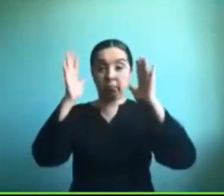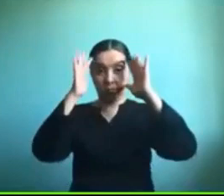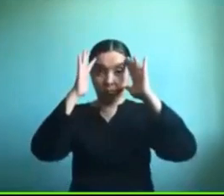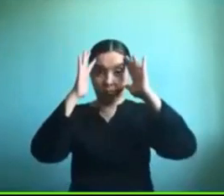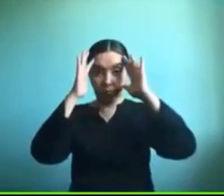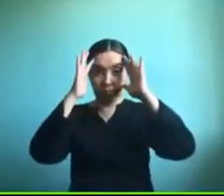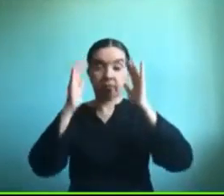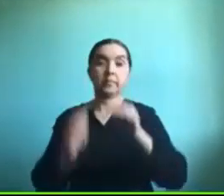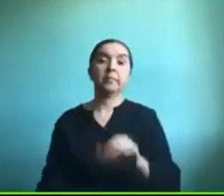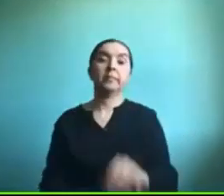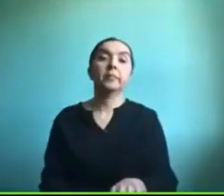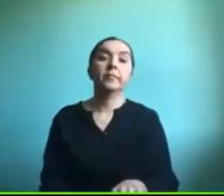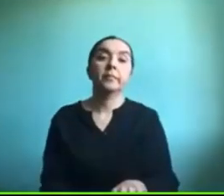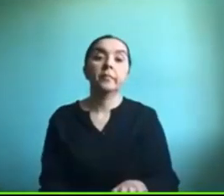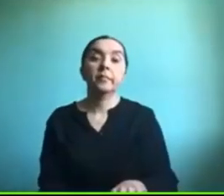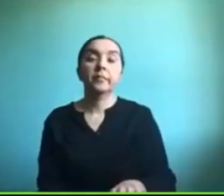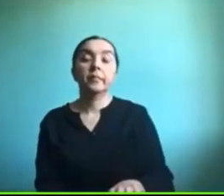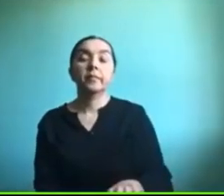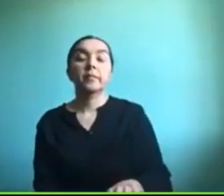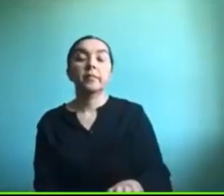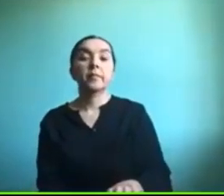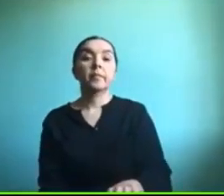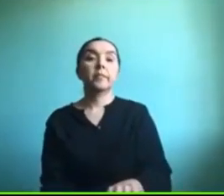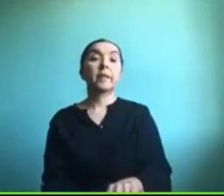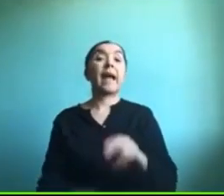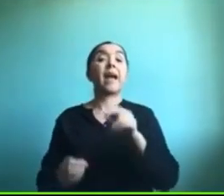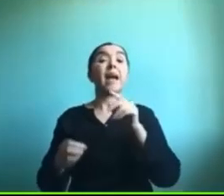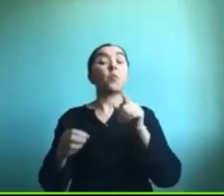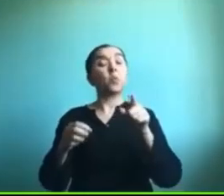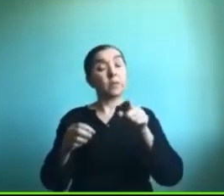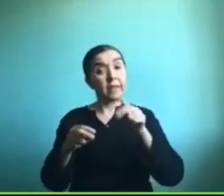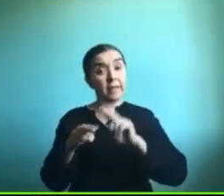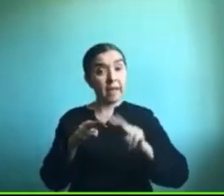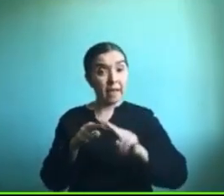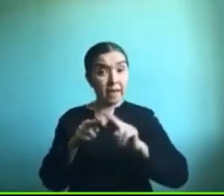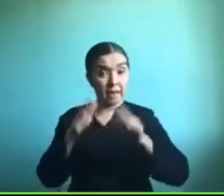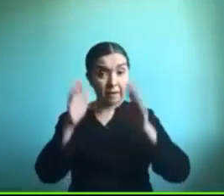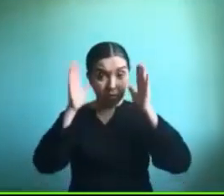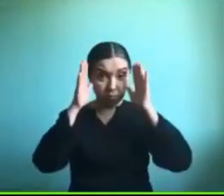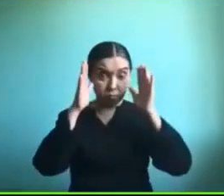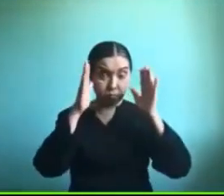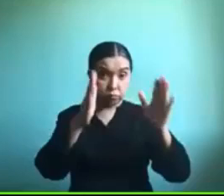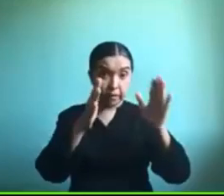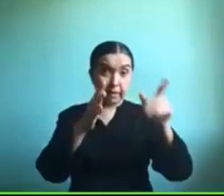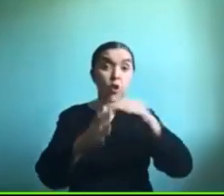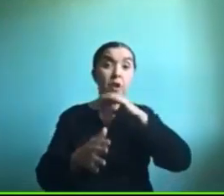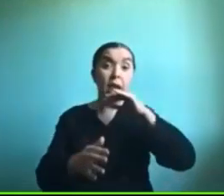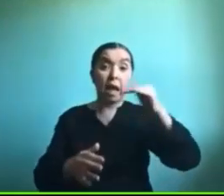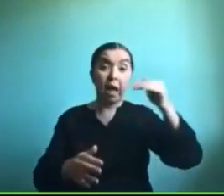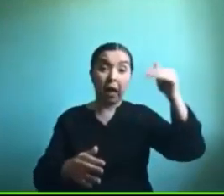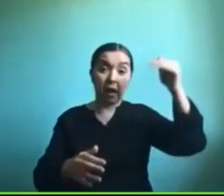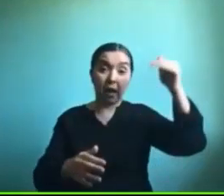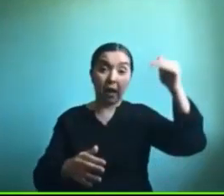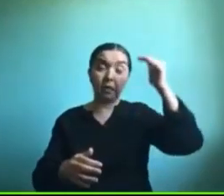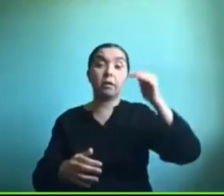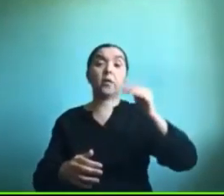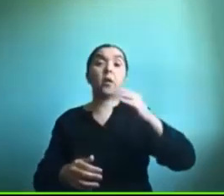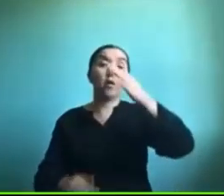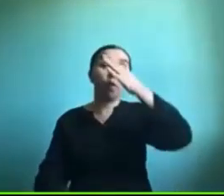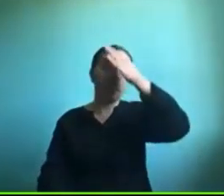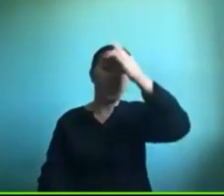Dicen ¿realizan atenciones adultos? ¿realizan algo así por Facebook para adultos con accidente cerebrovascular afasia